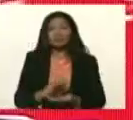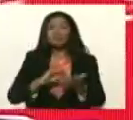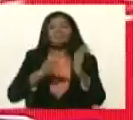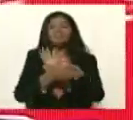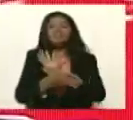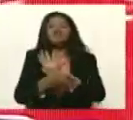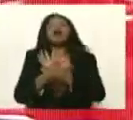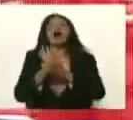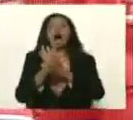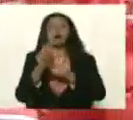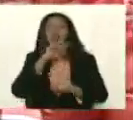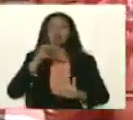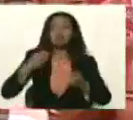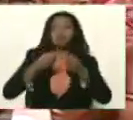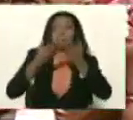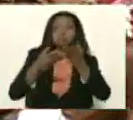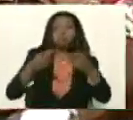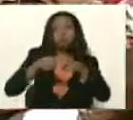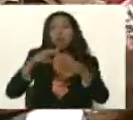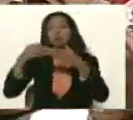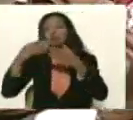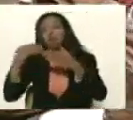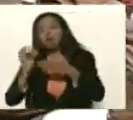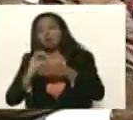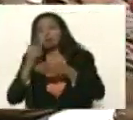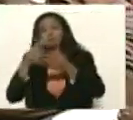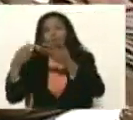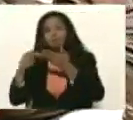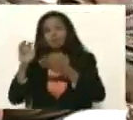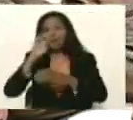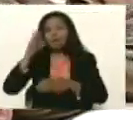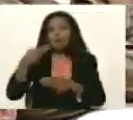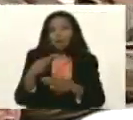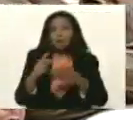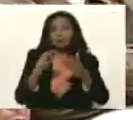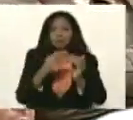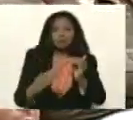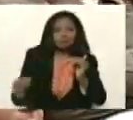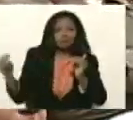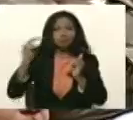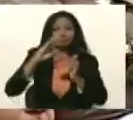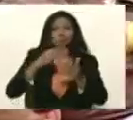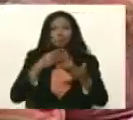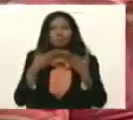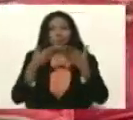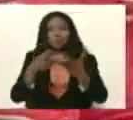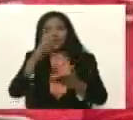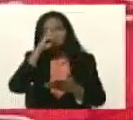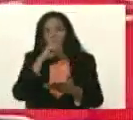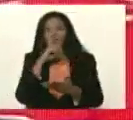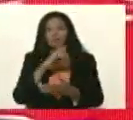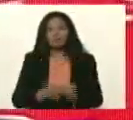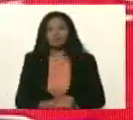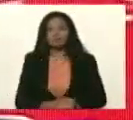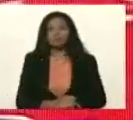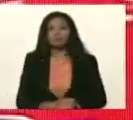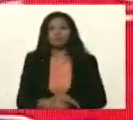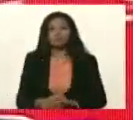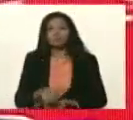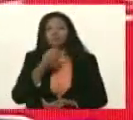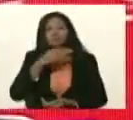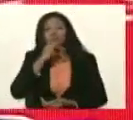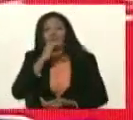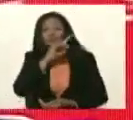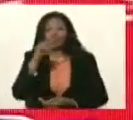que si incluso lo expresamos en divisa es prácticamente tres veces más de lo que se dio para este año así que la buena